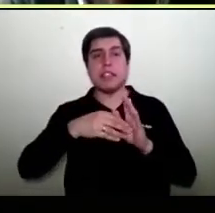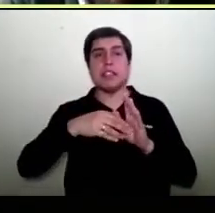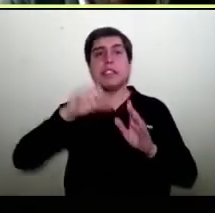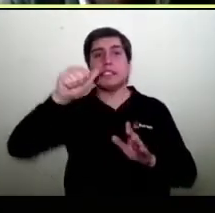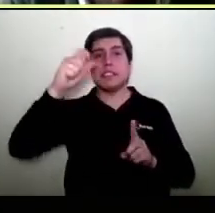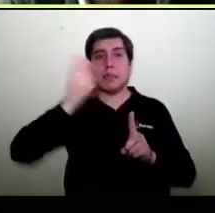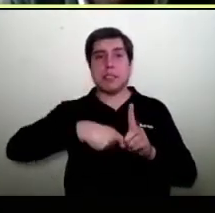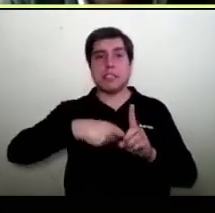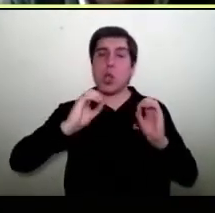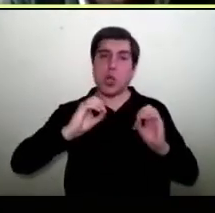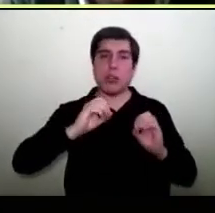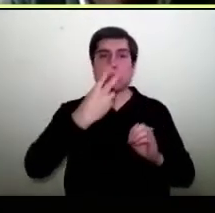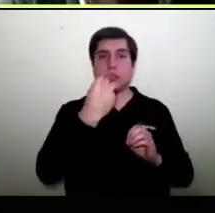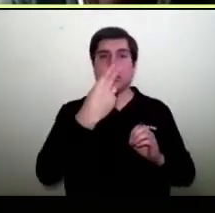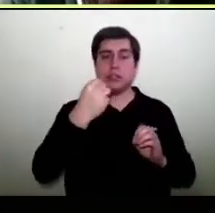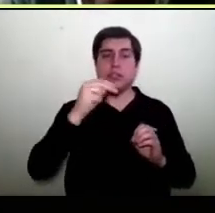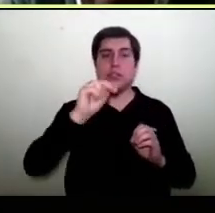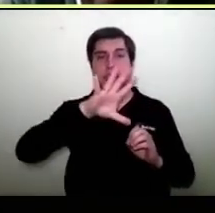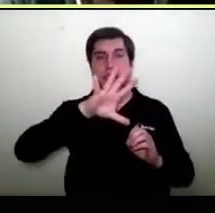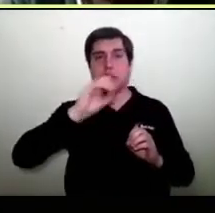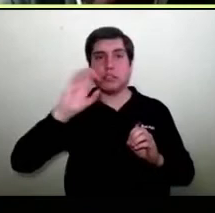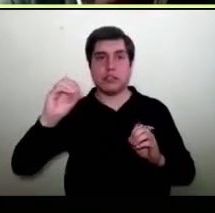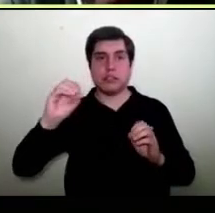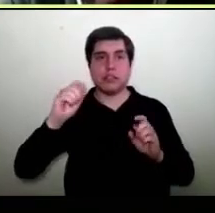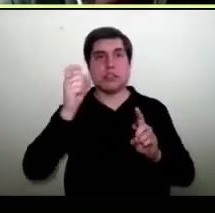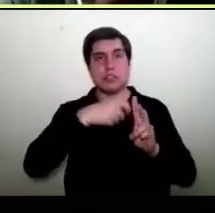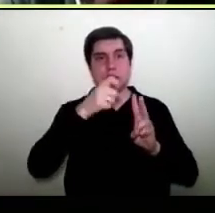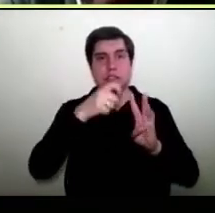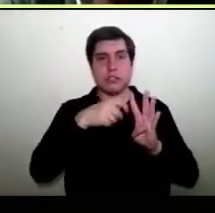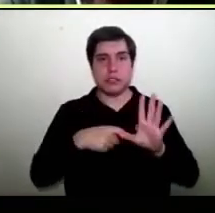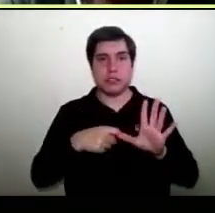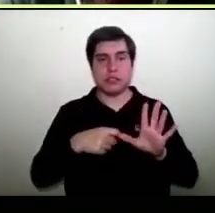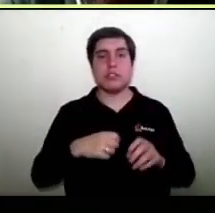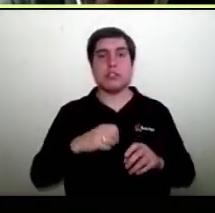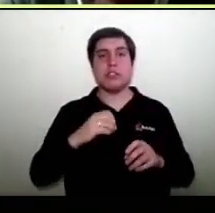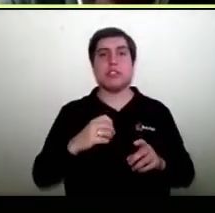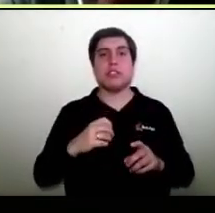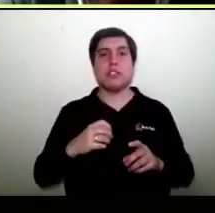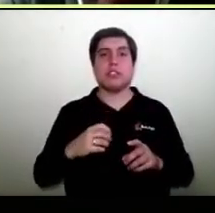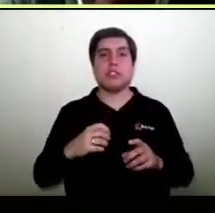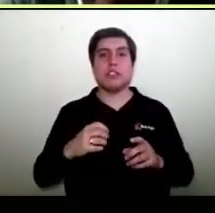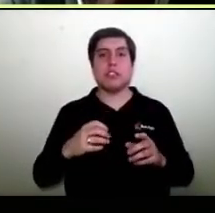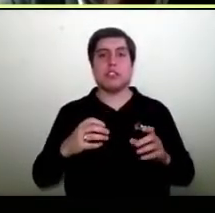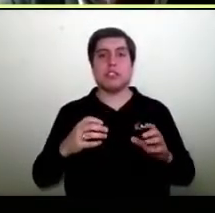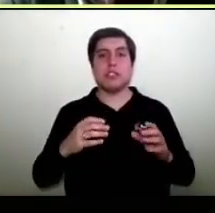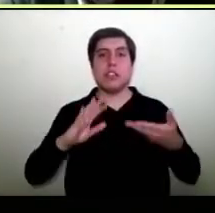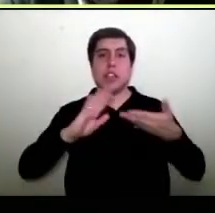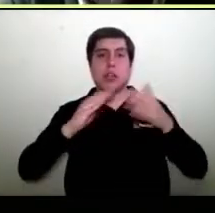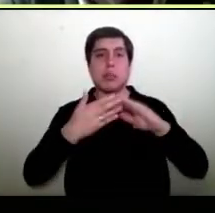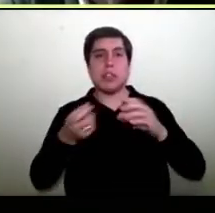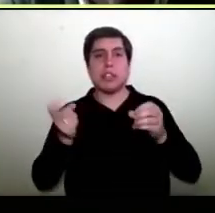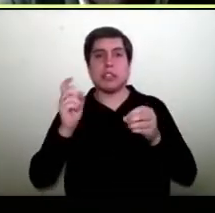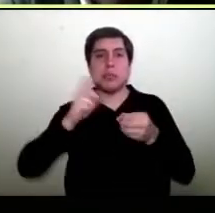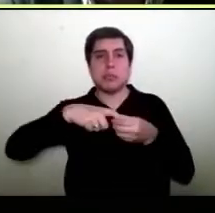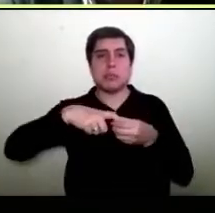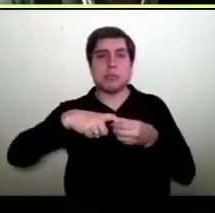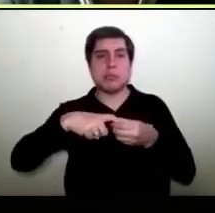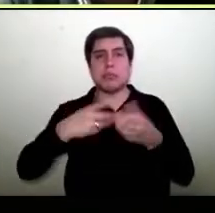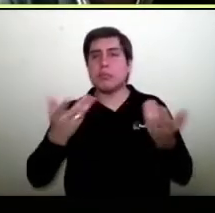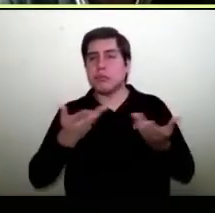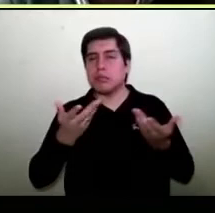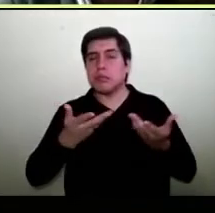.500 pesos el mes o 66.000 pesos el semestre. Katy me pregunta ¿cómo ingresar a Comunidad C? Creo que